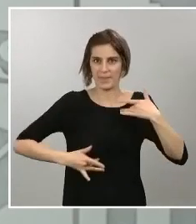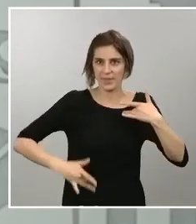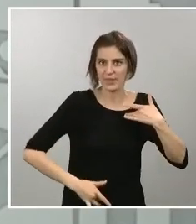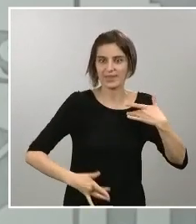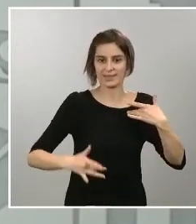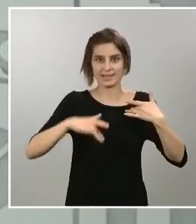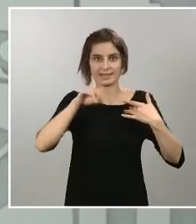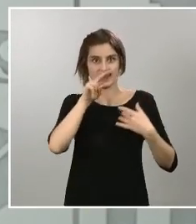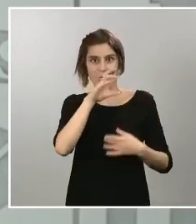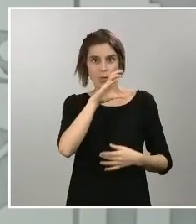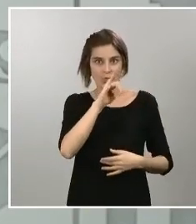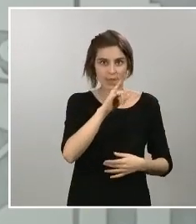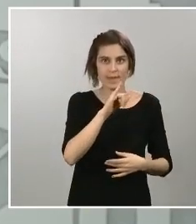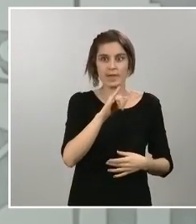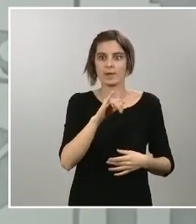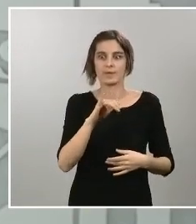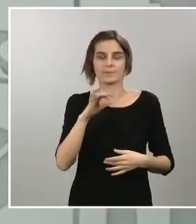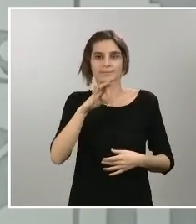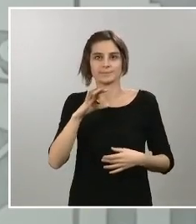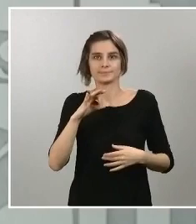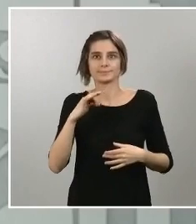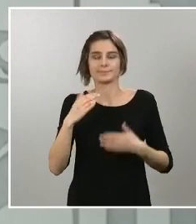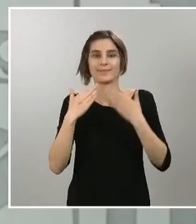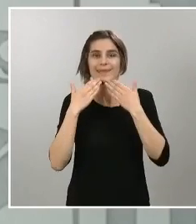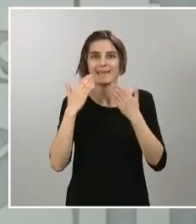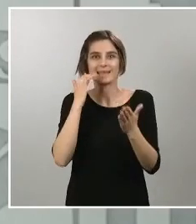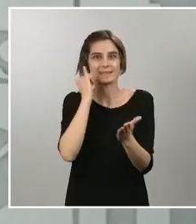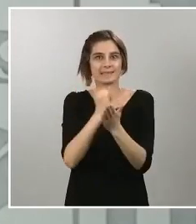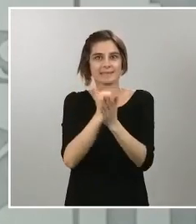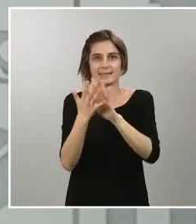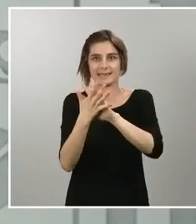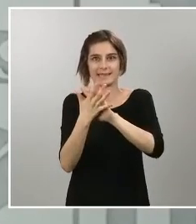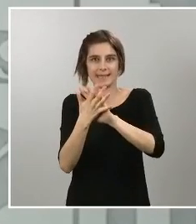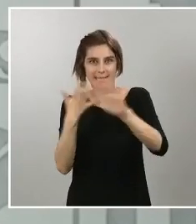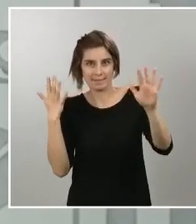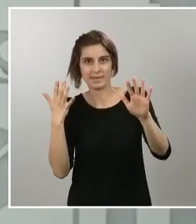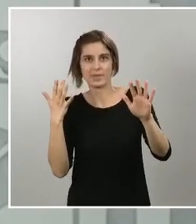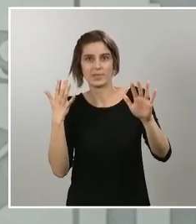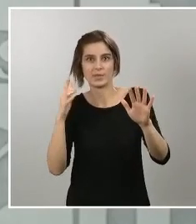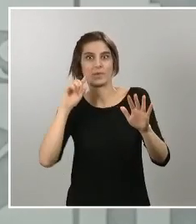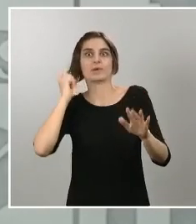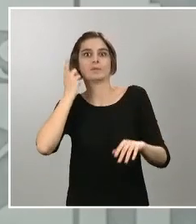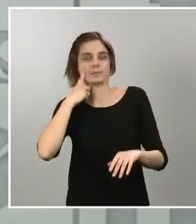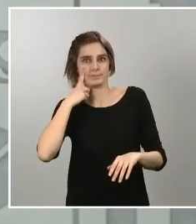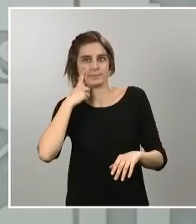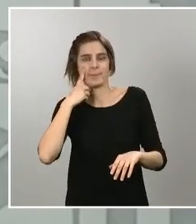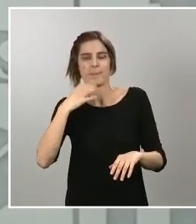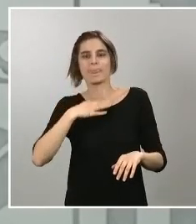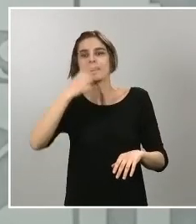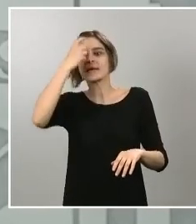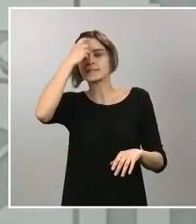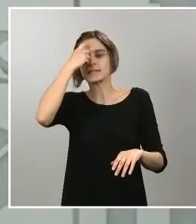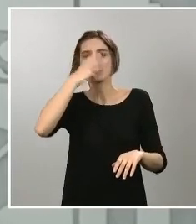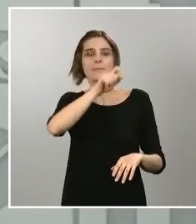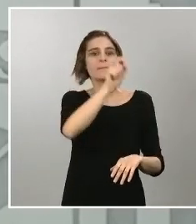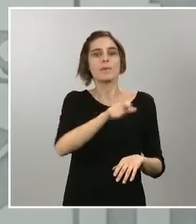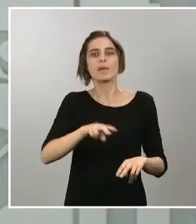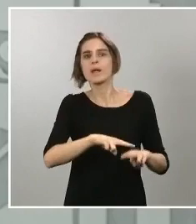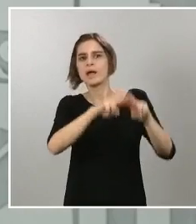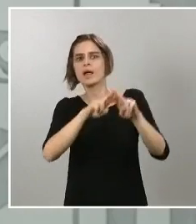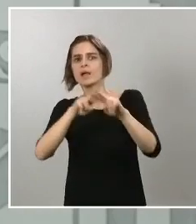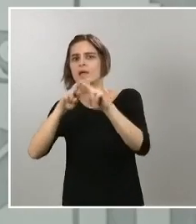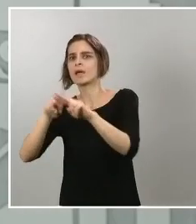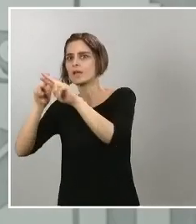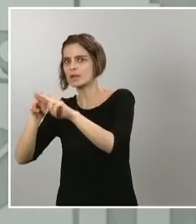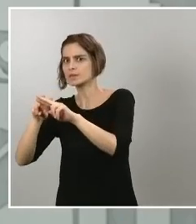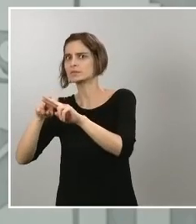permita, a través de los kits rápidos de diagnóstico, hacer también un screening global de la población que nos permite identificar y